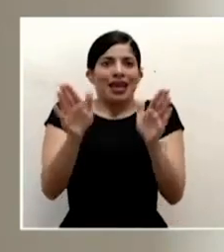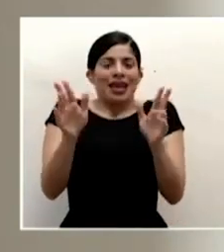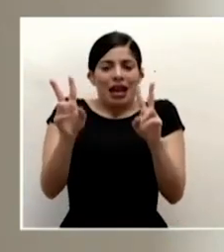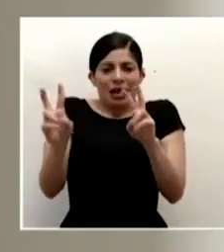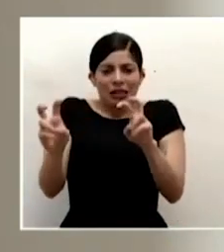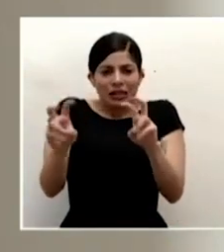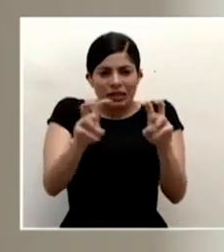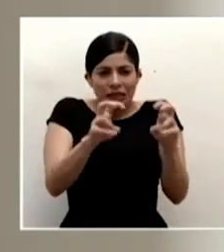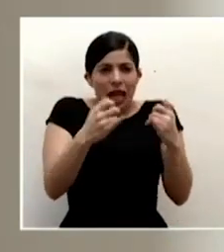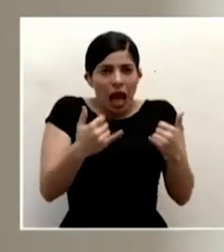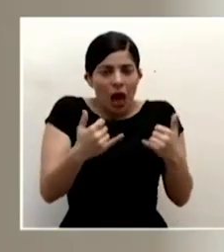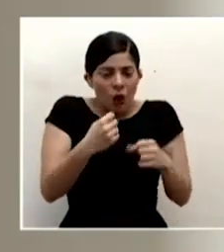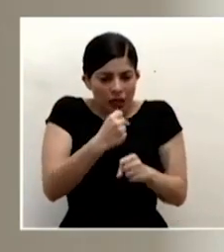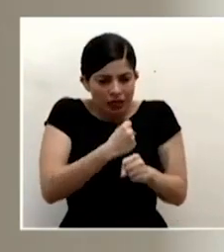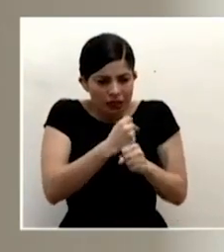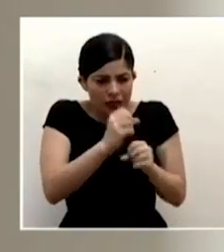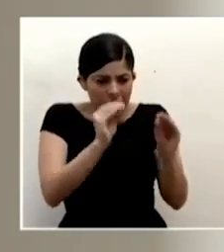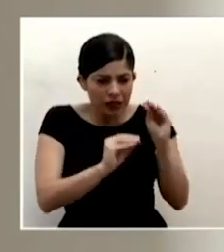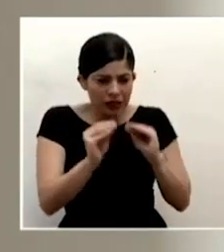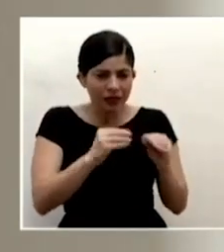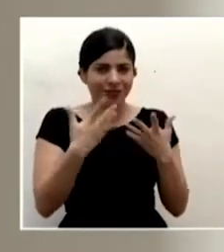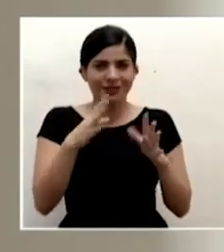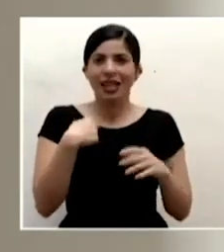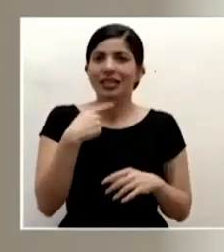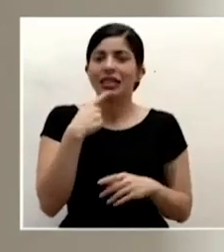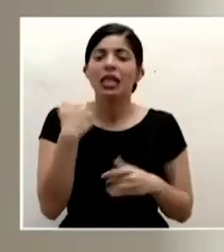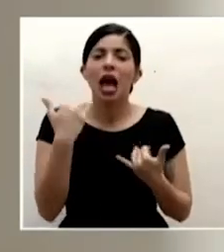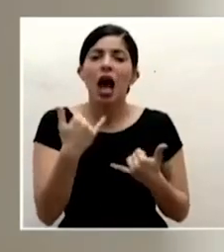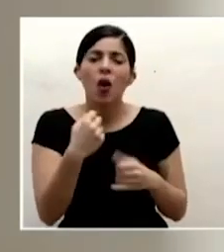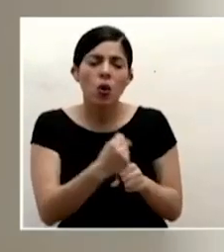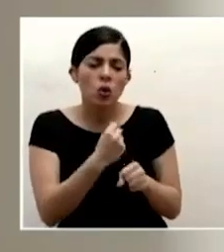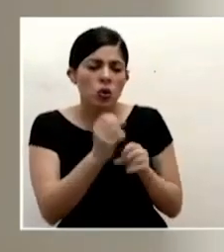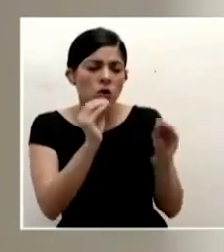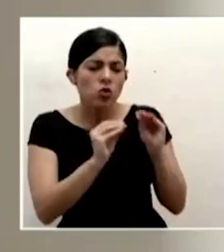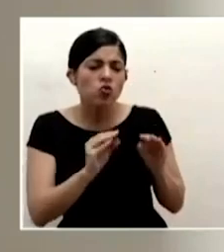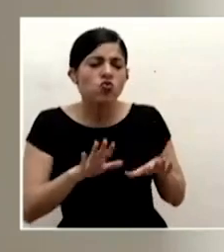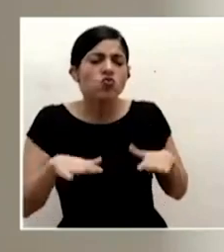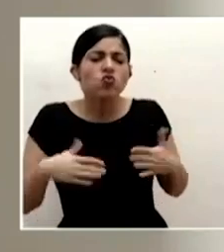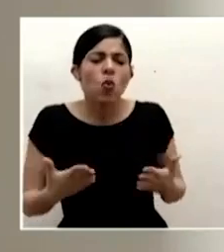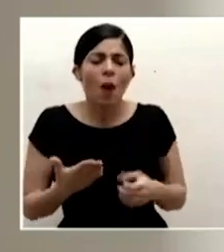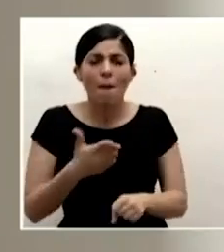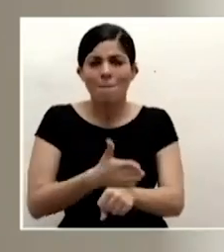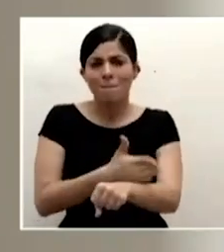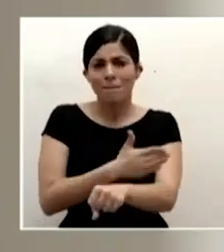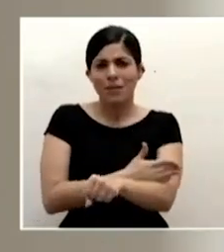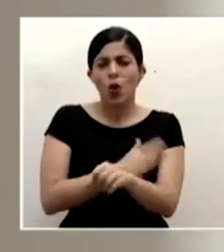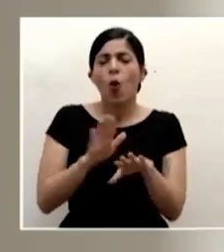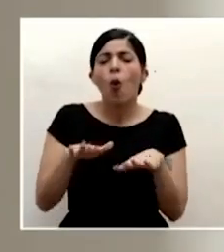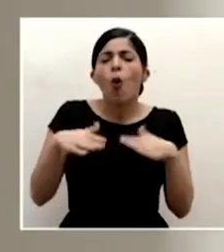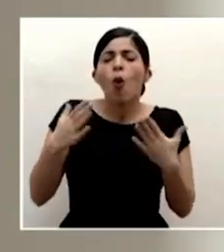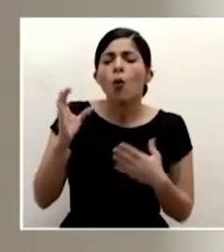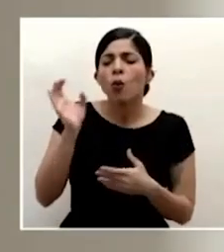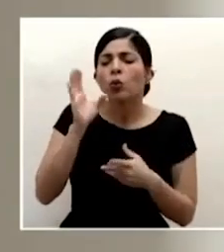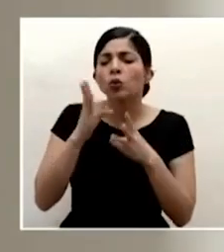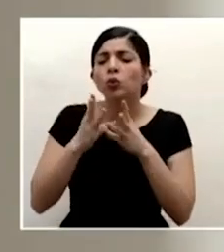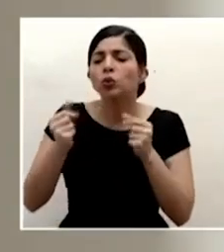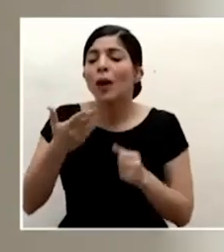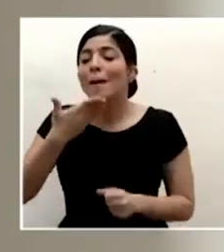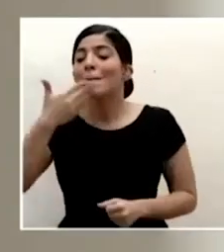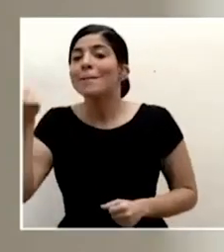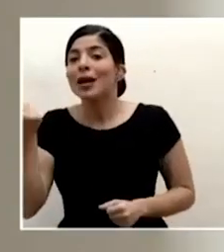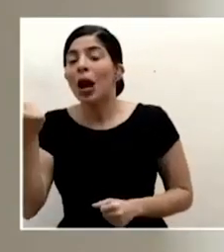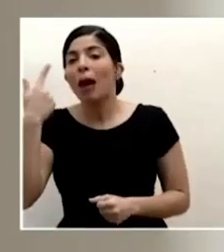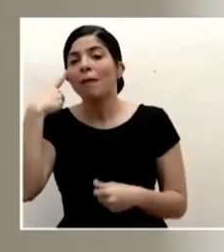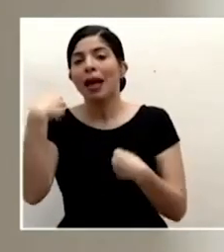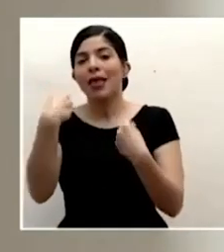y ya estamos trabajando justamente ya lo hemos indicado en cómo podemos optimizar cómo podemos encontrar la mejor solución que exponga